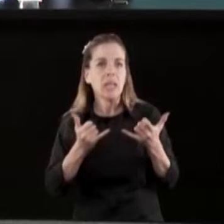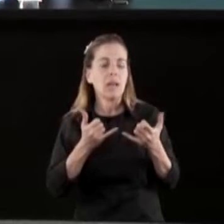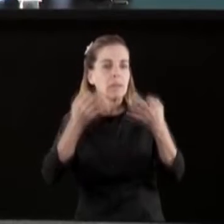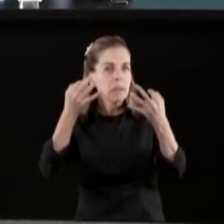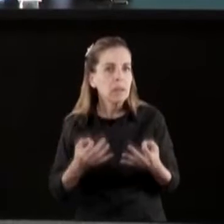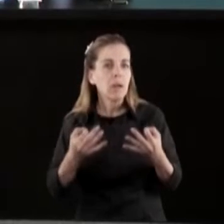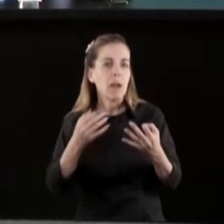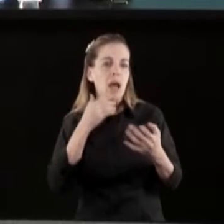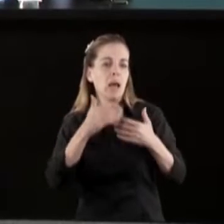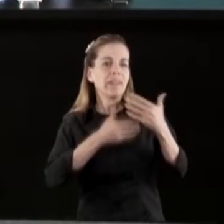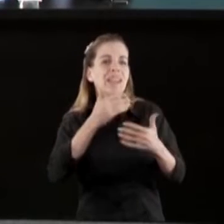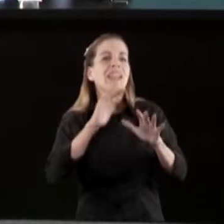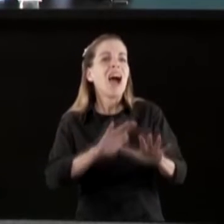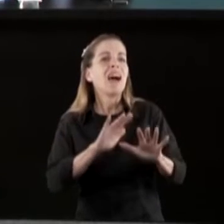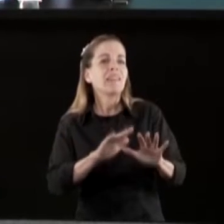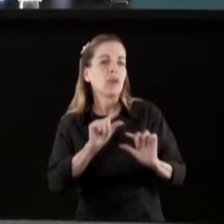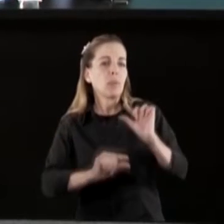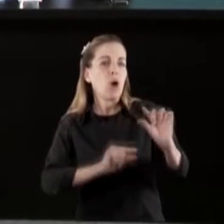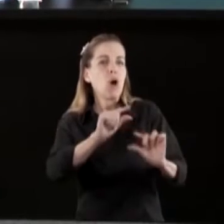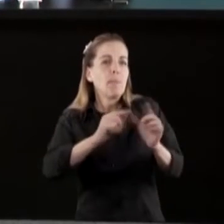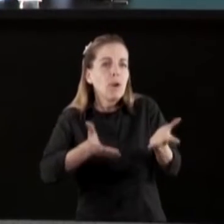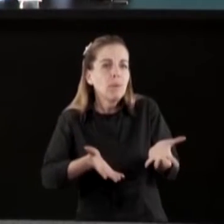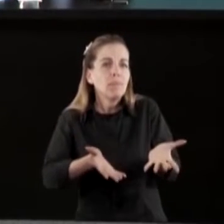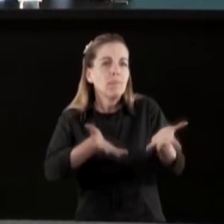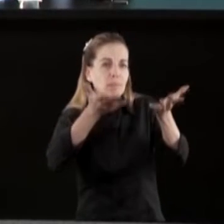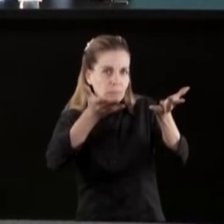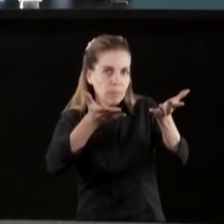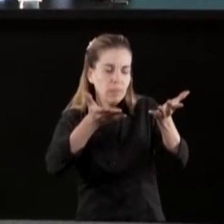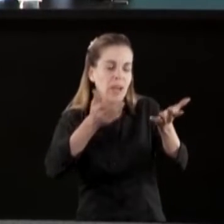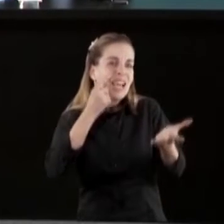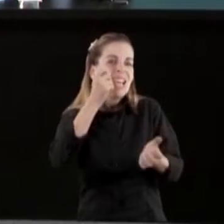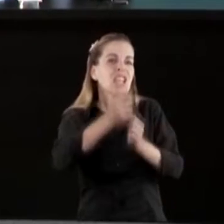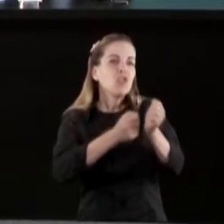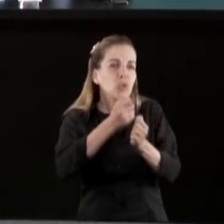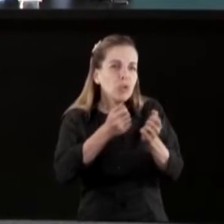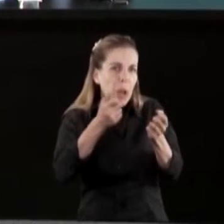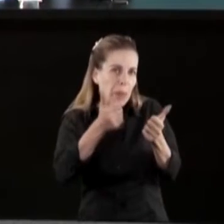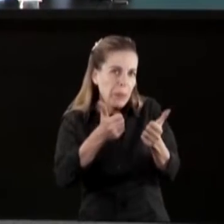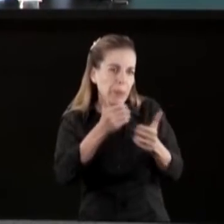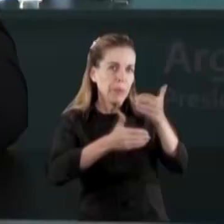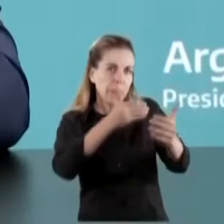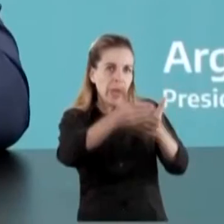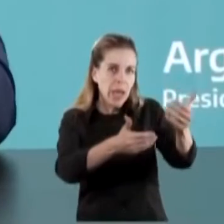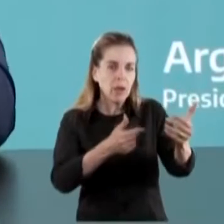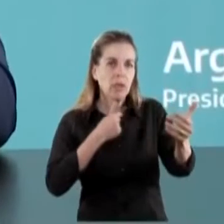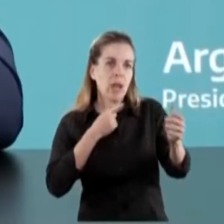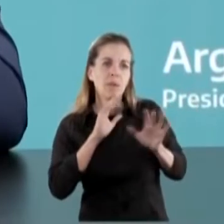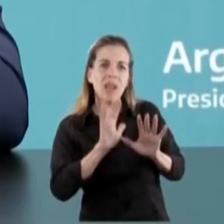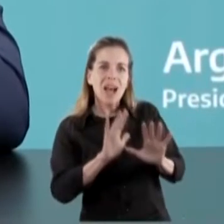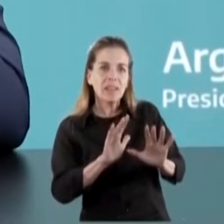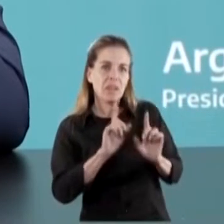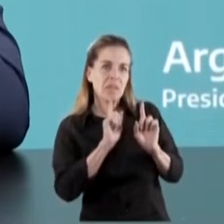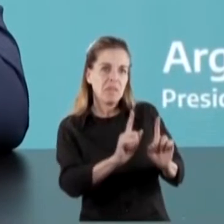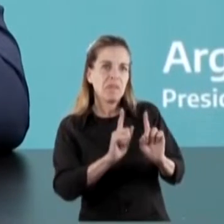de crecimiento que hoy ha experimentado la industria y que obviamente queremos consolidarlo en los